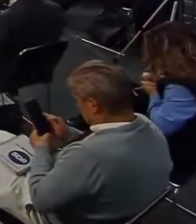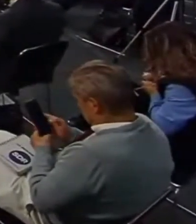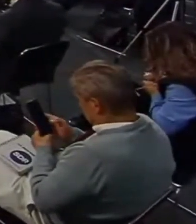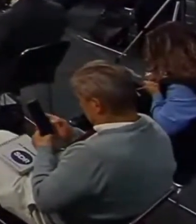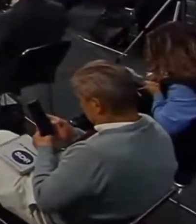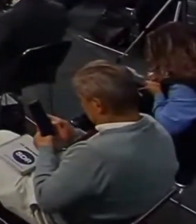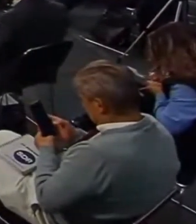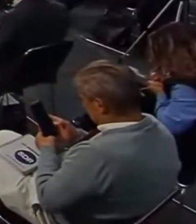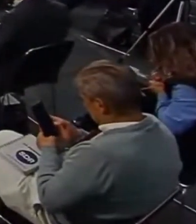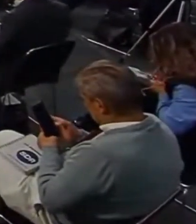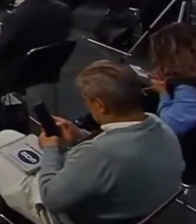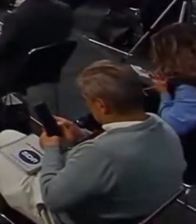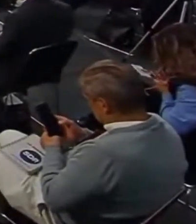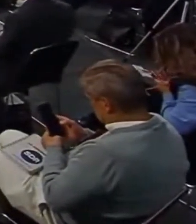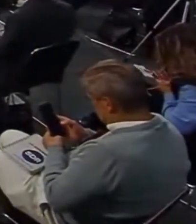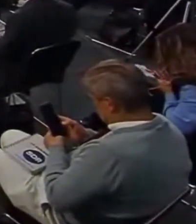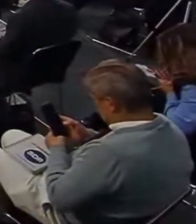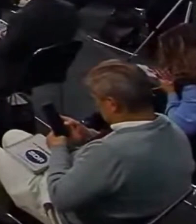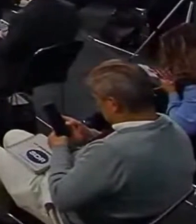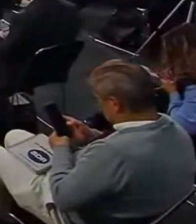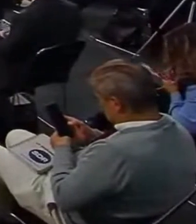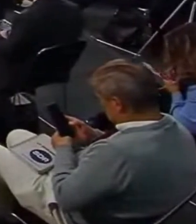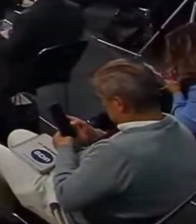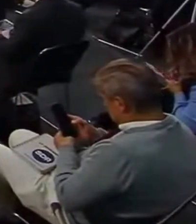con una imposición, con un fraude,